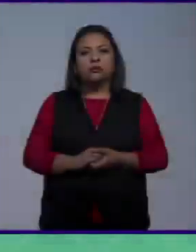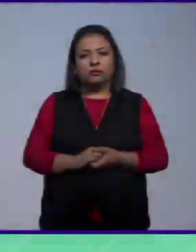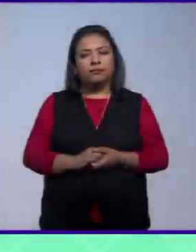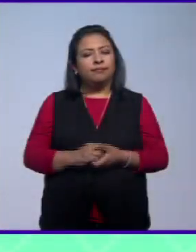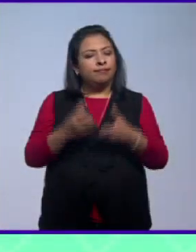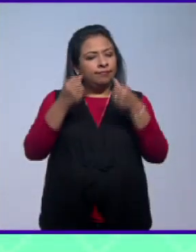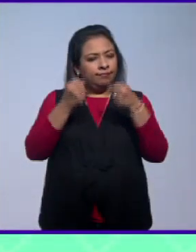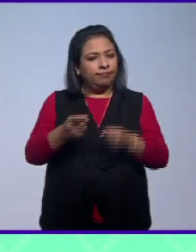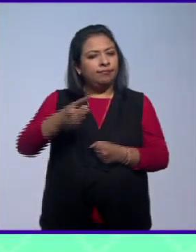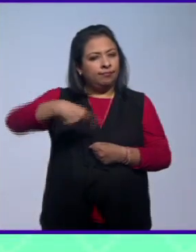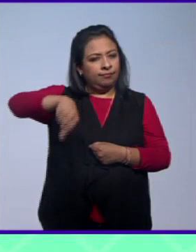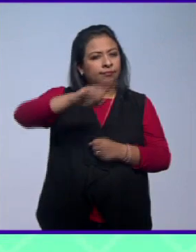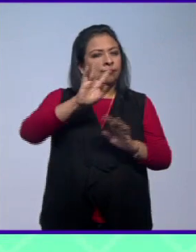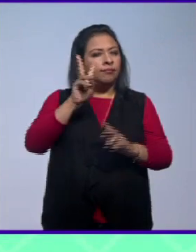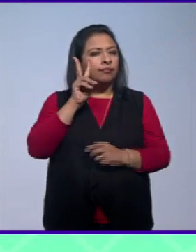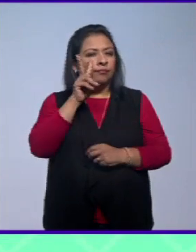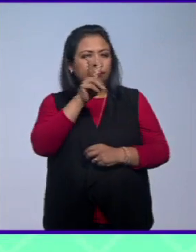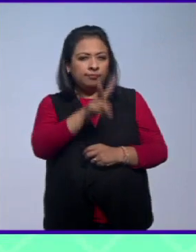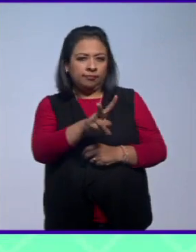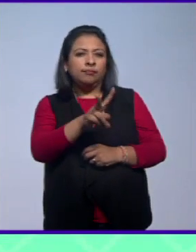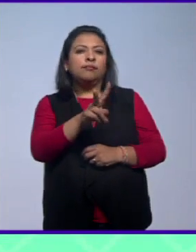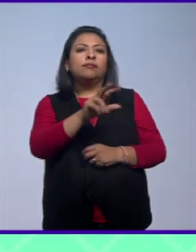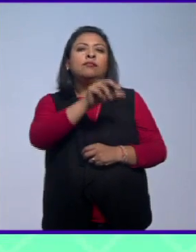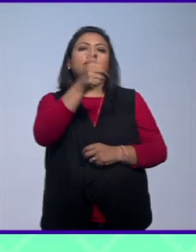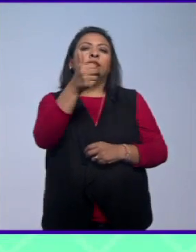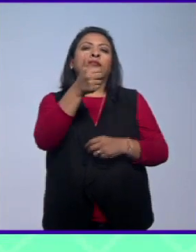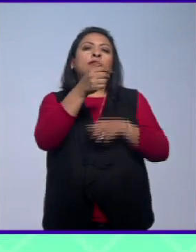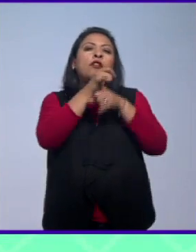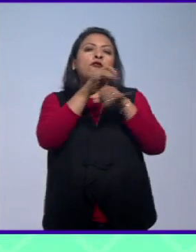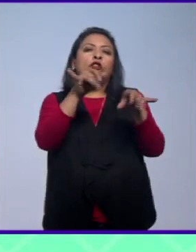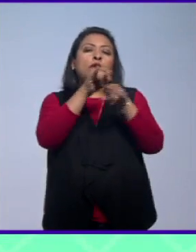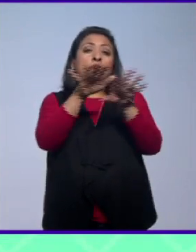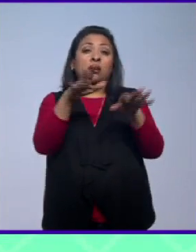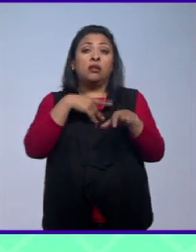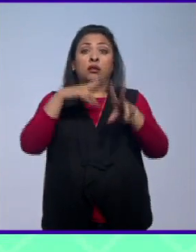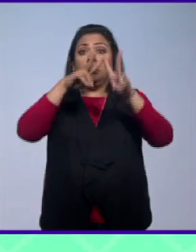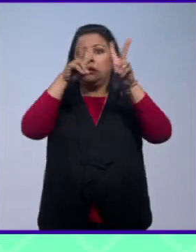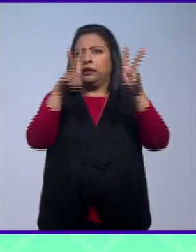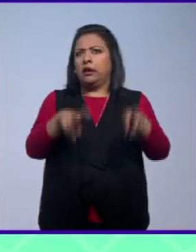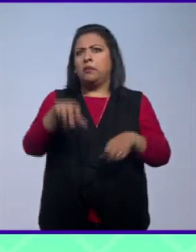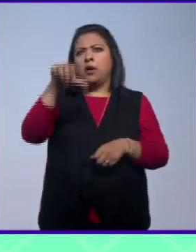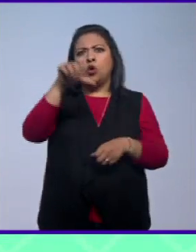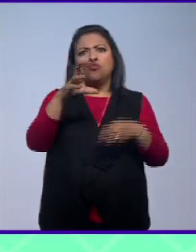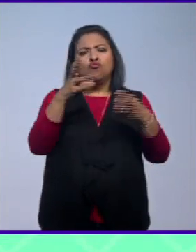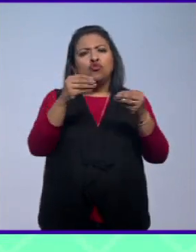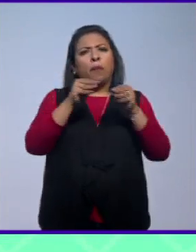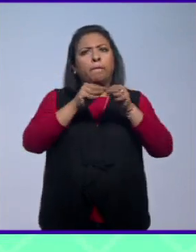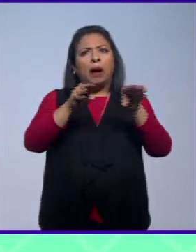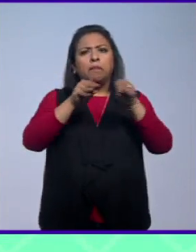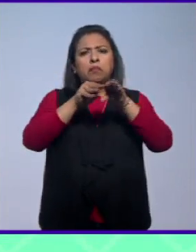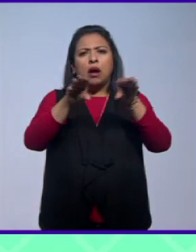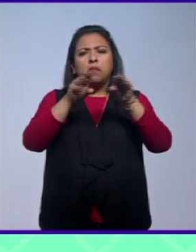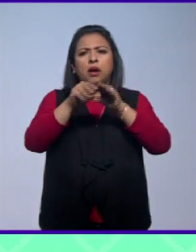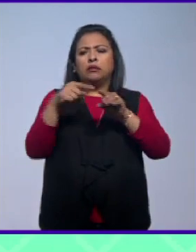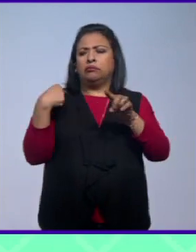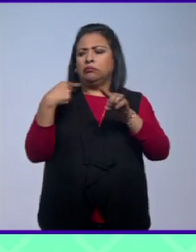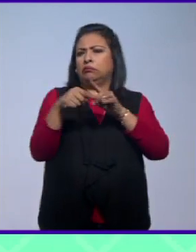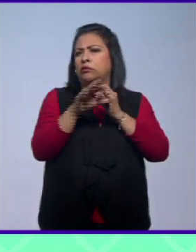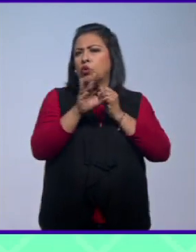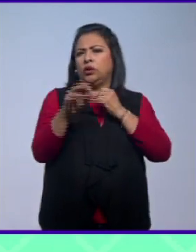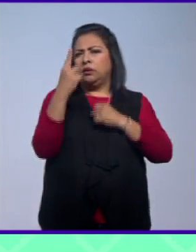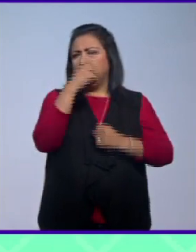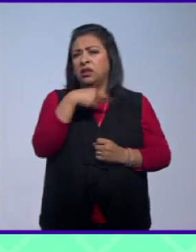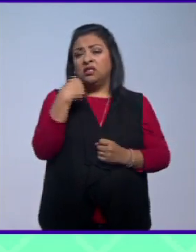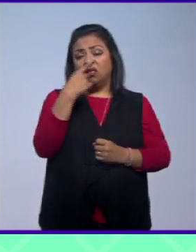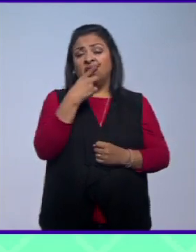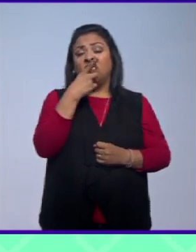seguramente ustedes ya lo vieron en algunos otros medios de comunicación porque es el tema que se ha estado discutiendo en las últimas horas que